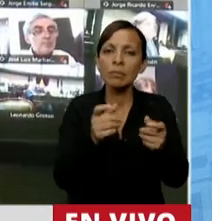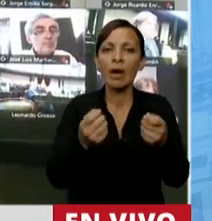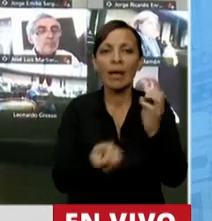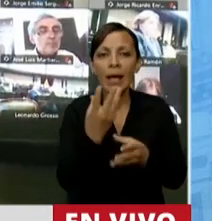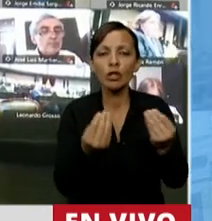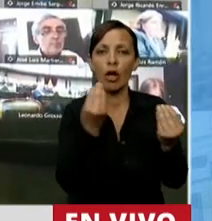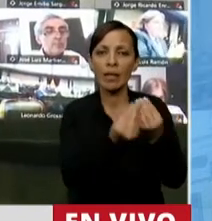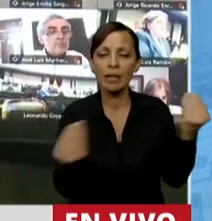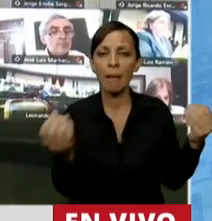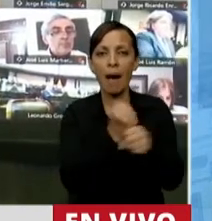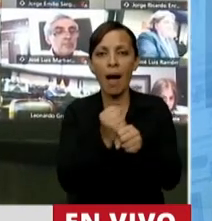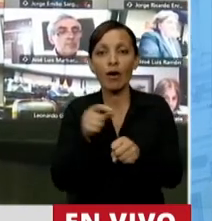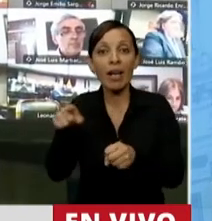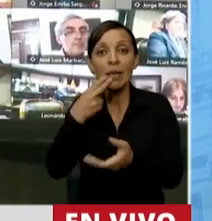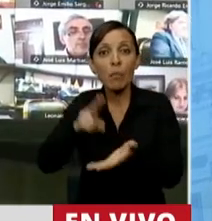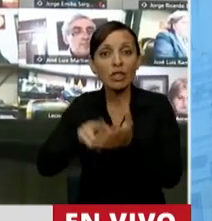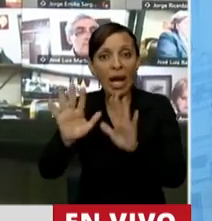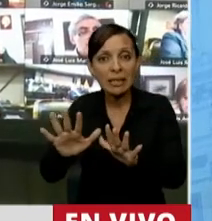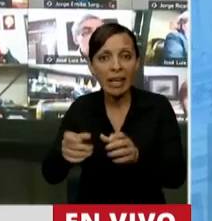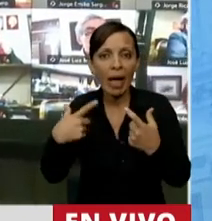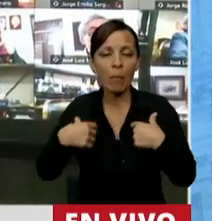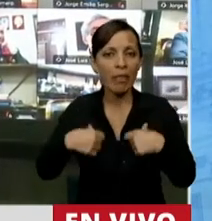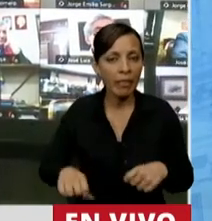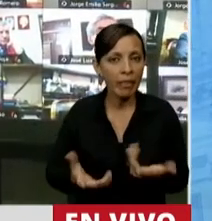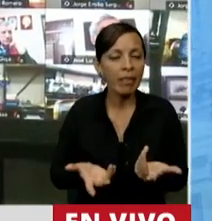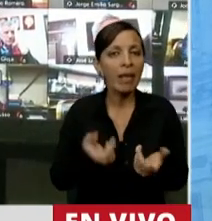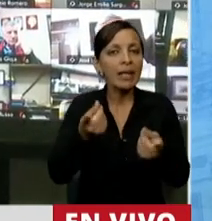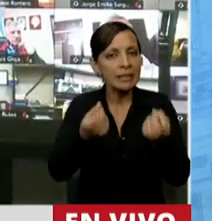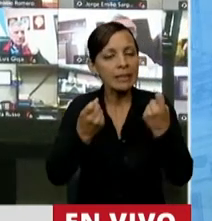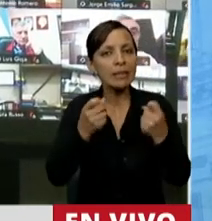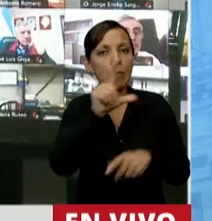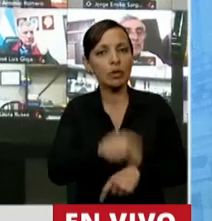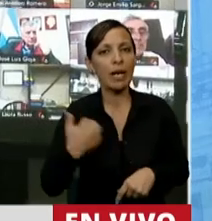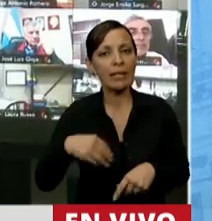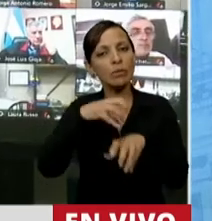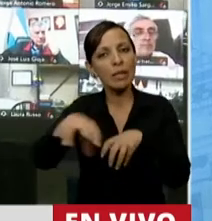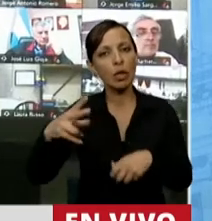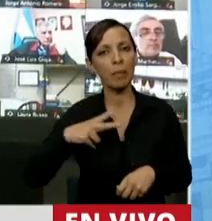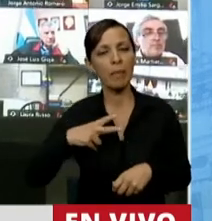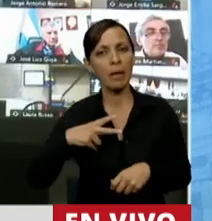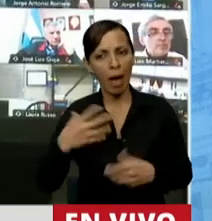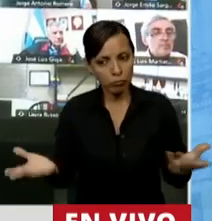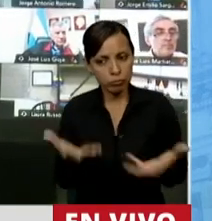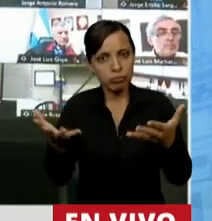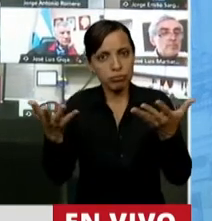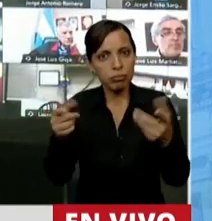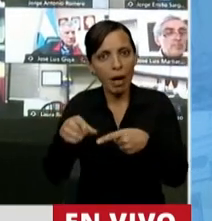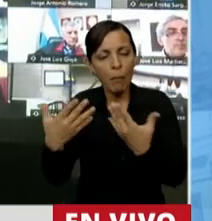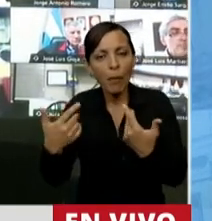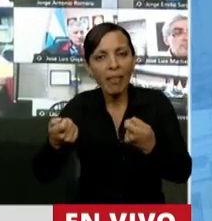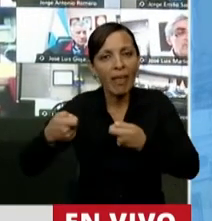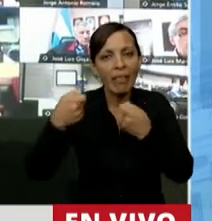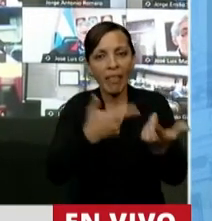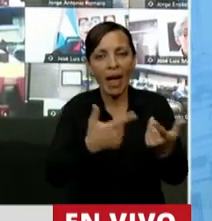riqueza y este impuesto lo desalienta. Necesitamos en la Argentina un sector privado vigoroso que es el que puede de